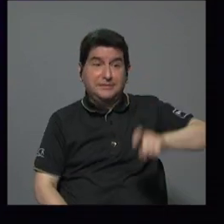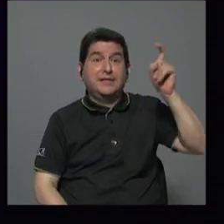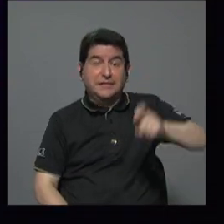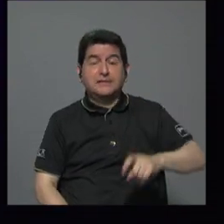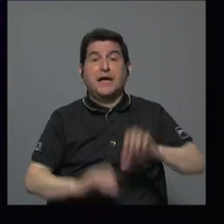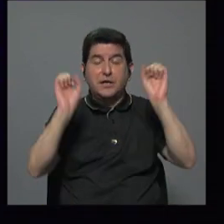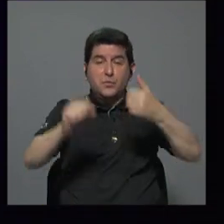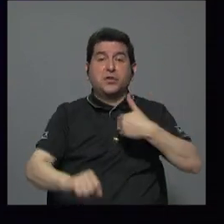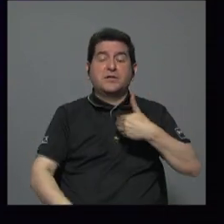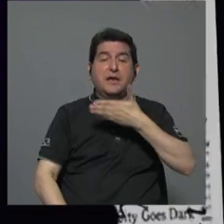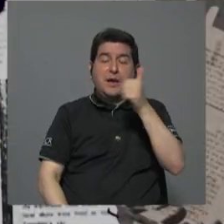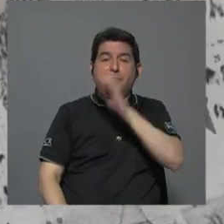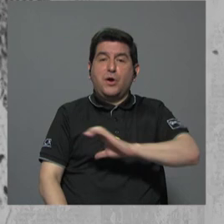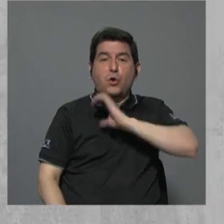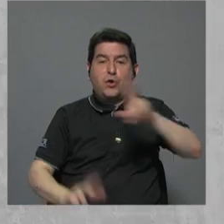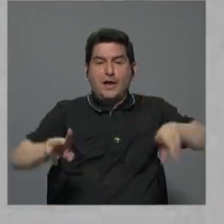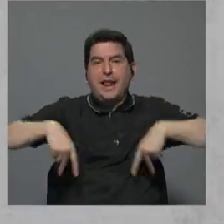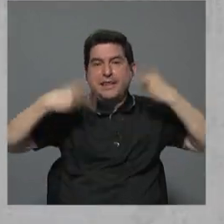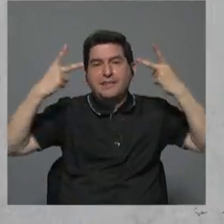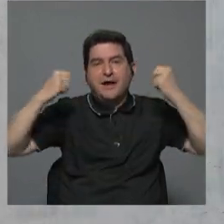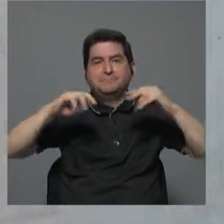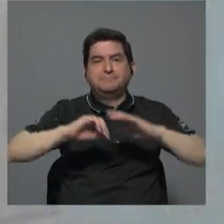para que podamos tener una mejor calidad de vida